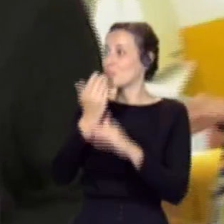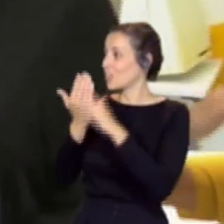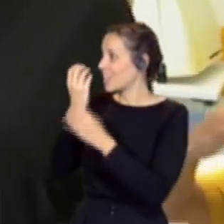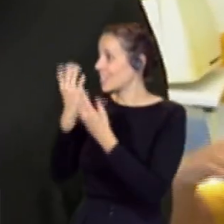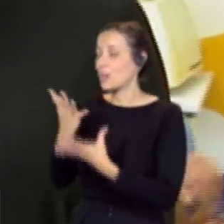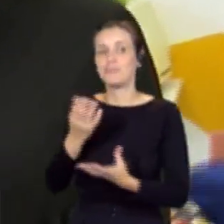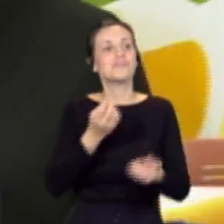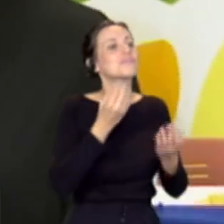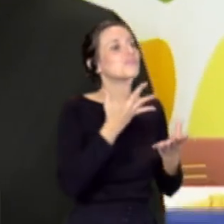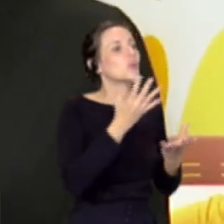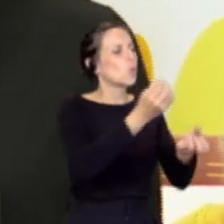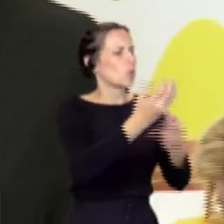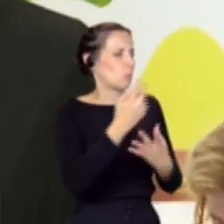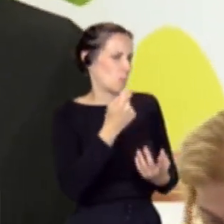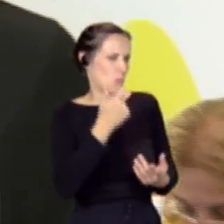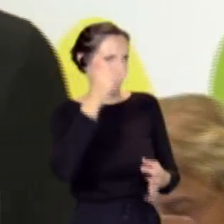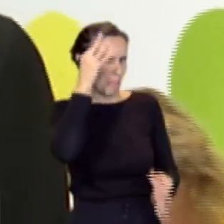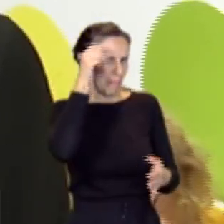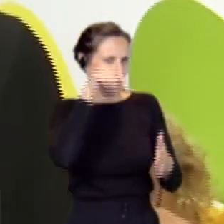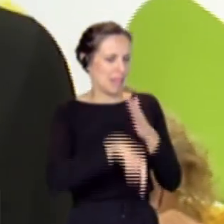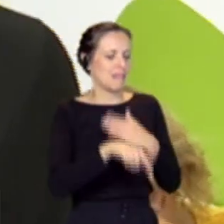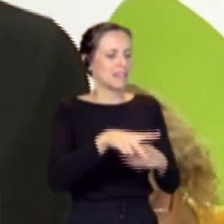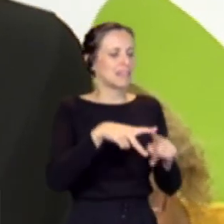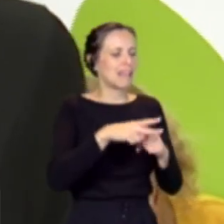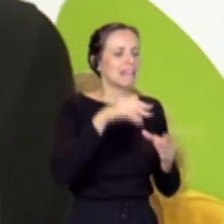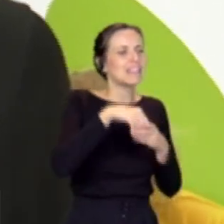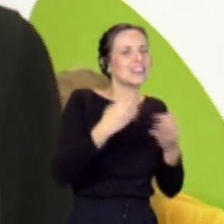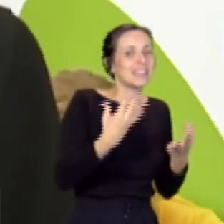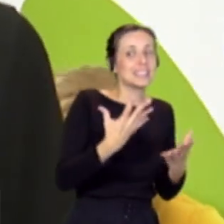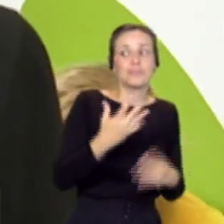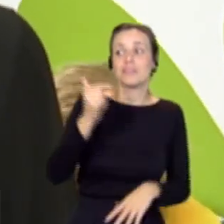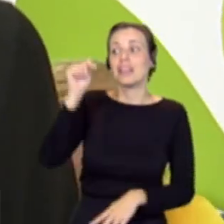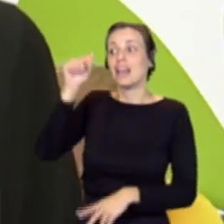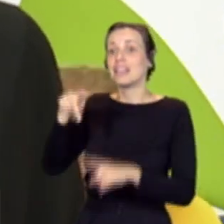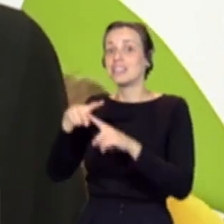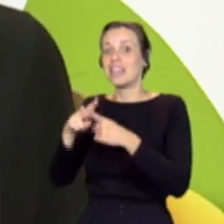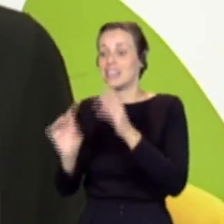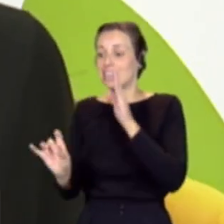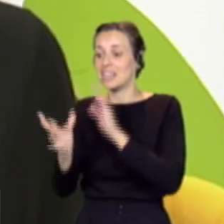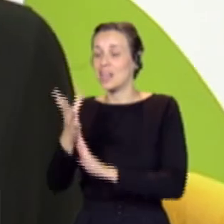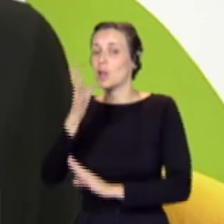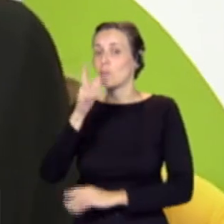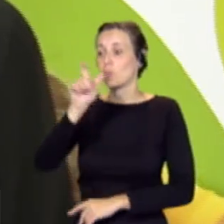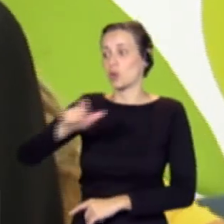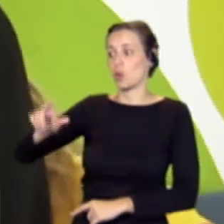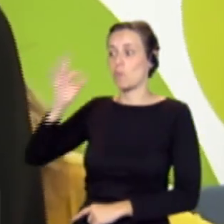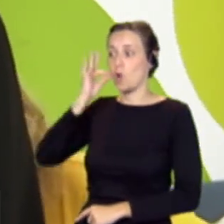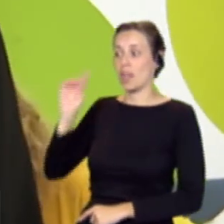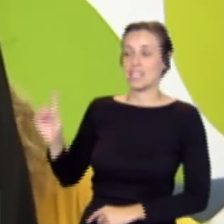en detalle en qué consisten estos talleres. Pues estos talleres nacen con la idea de que ellas tengan un espacio donde